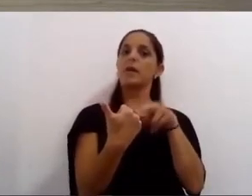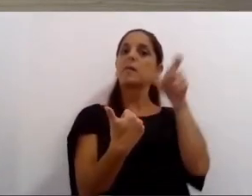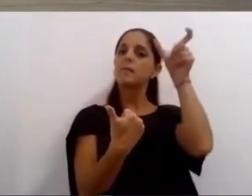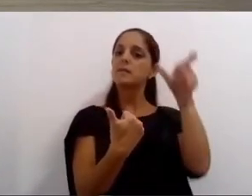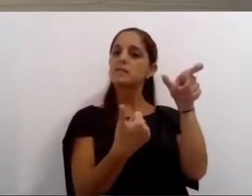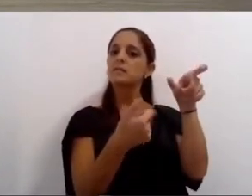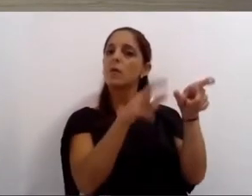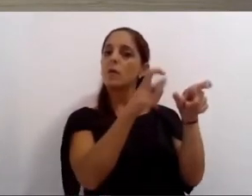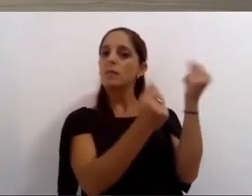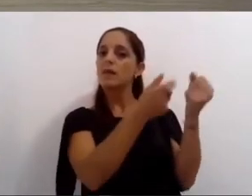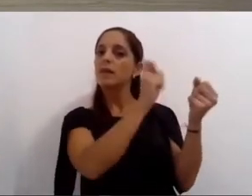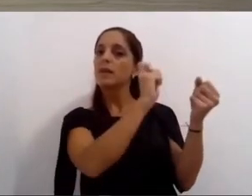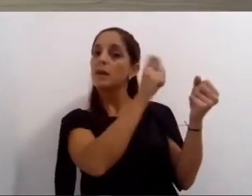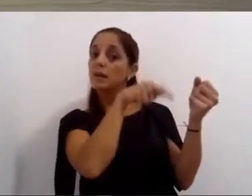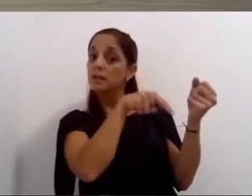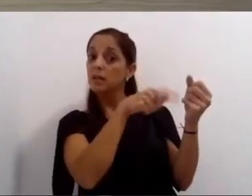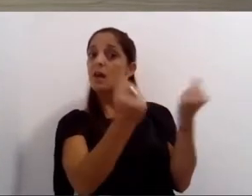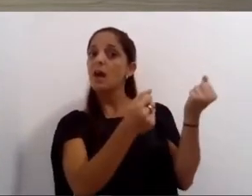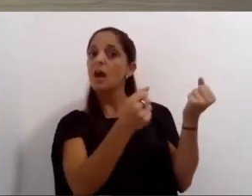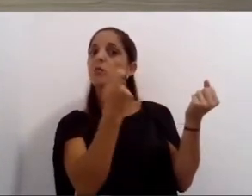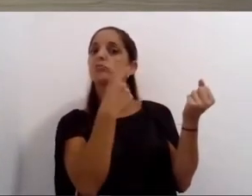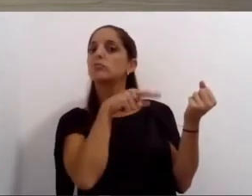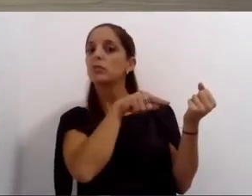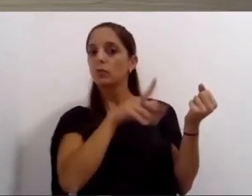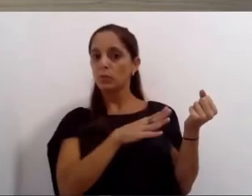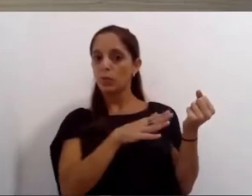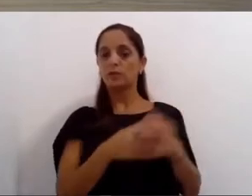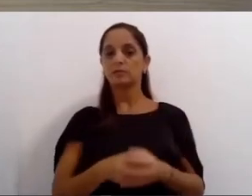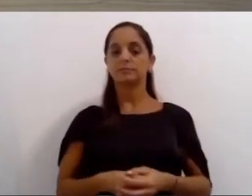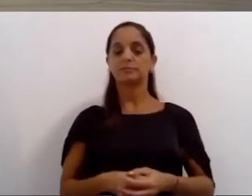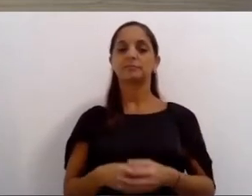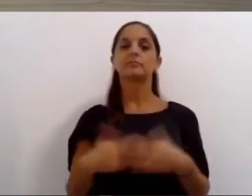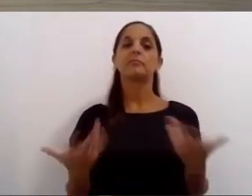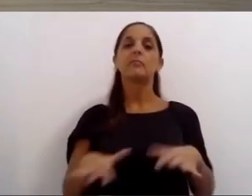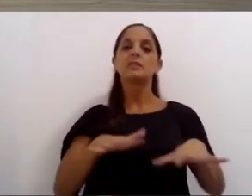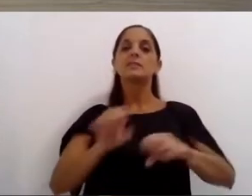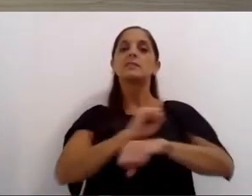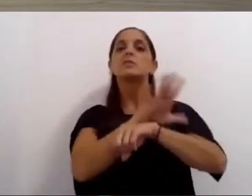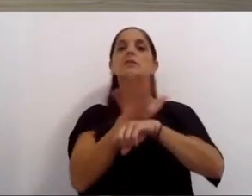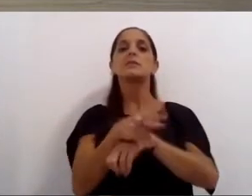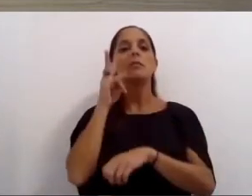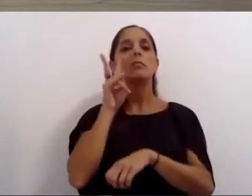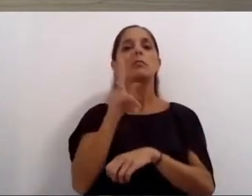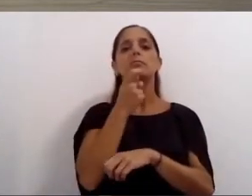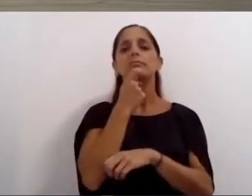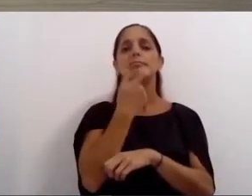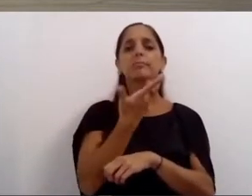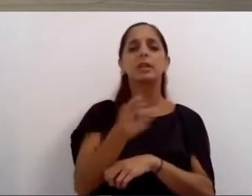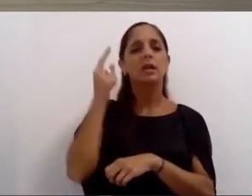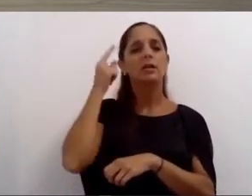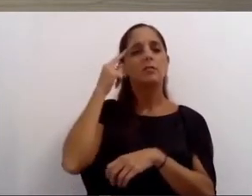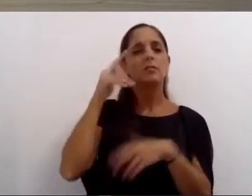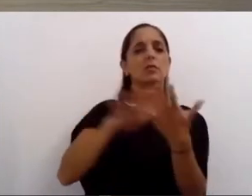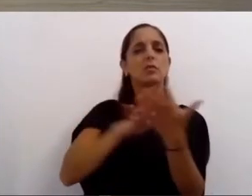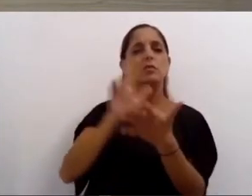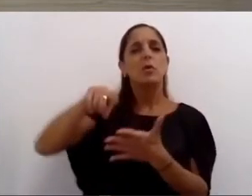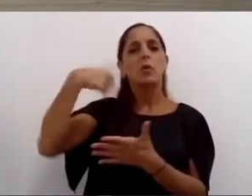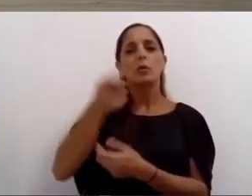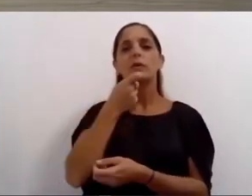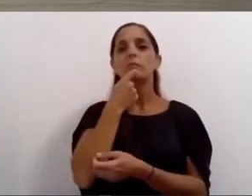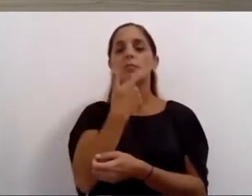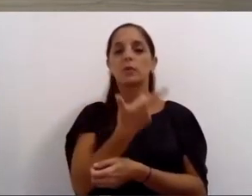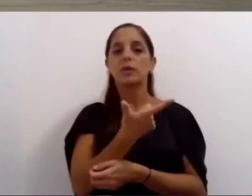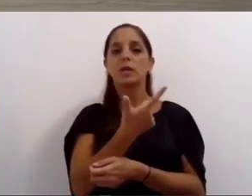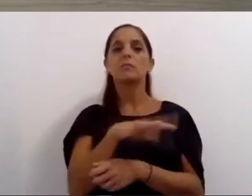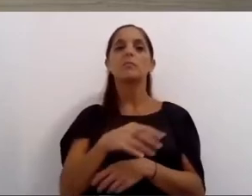la pandemia nos facilitó la posibilidad de implementar rápidamente otras medidas como la peatonalización durante este año vamos a probar